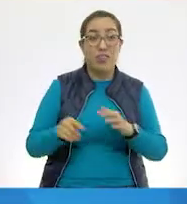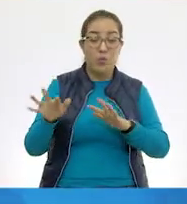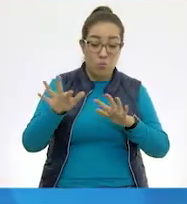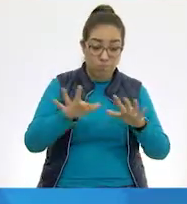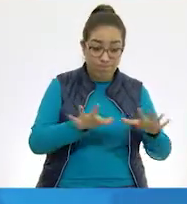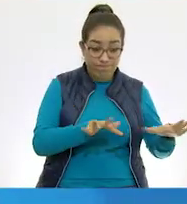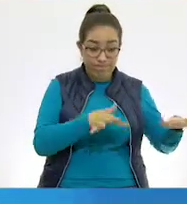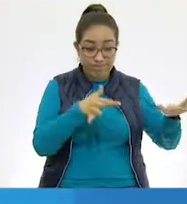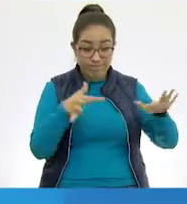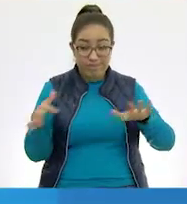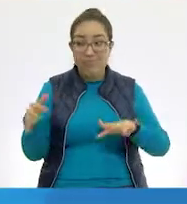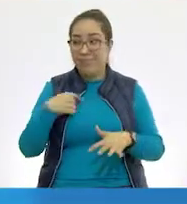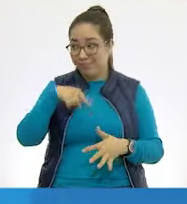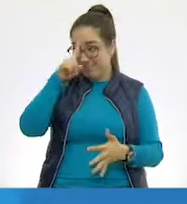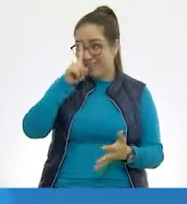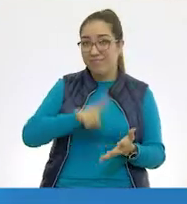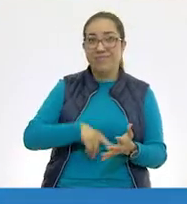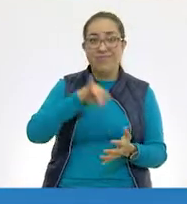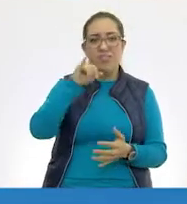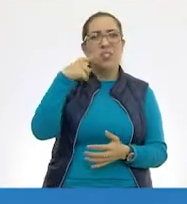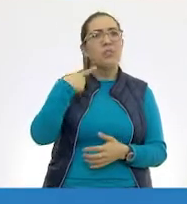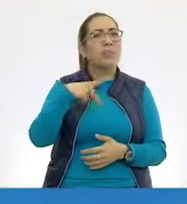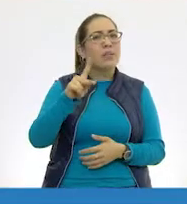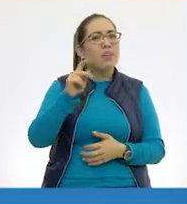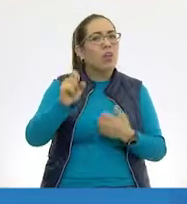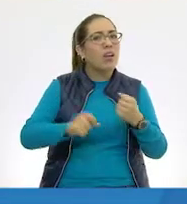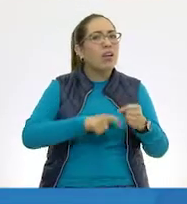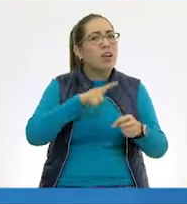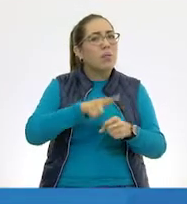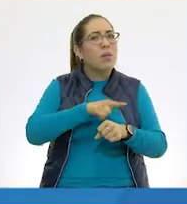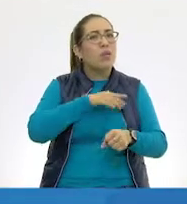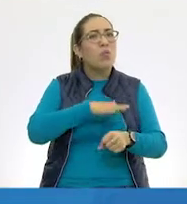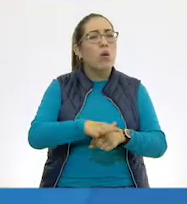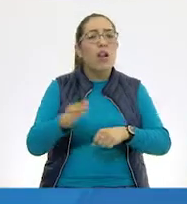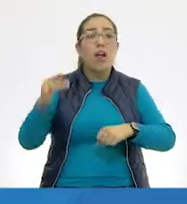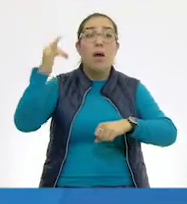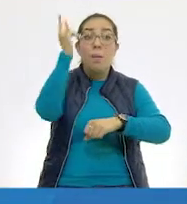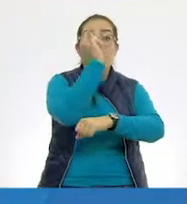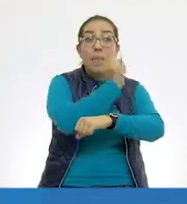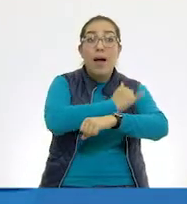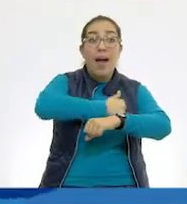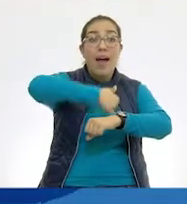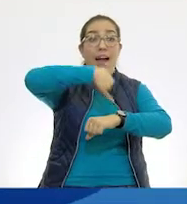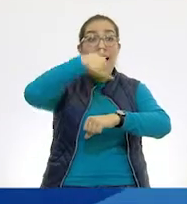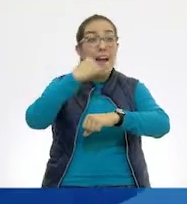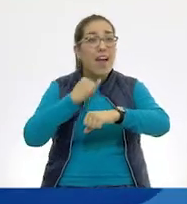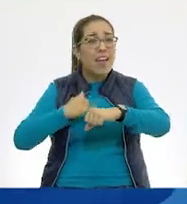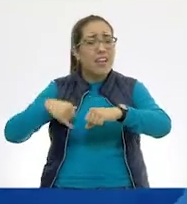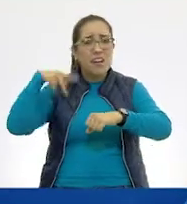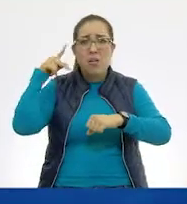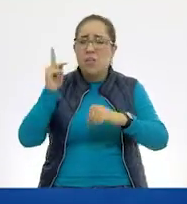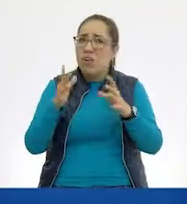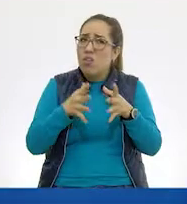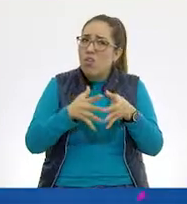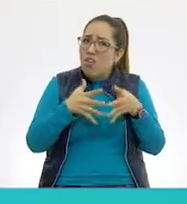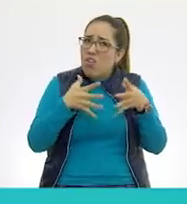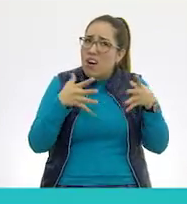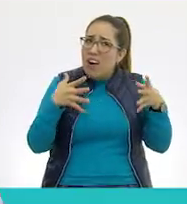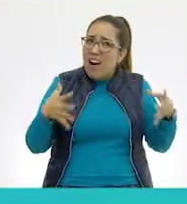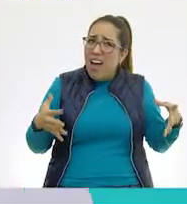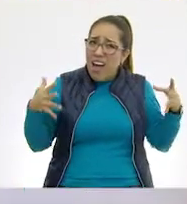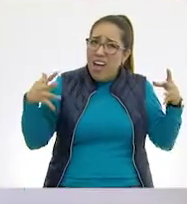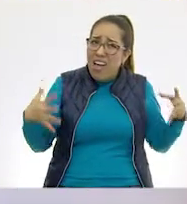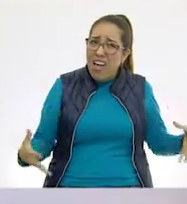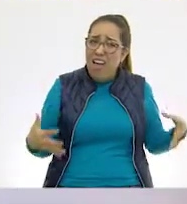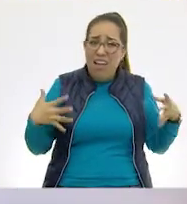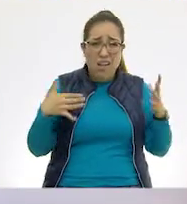creo que sí, maestra. ¿Tú crees que sí? Pero, ¿qué animal es? Pues, es una ballenota enorme. Oye, pero esa ballena está muy enorme, como acabas de decirnos.